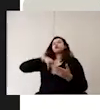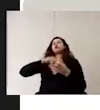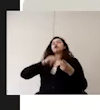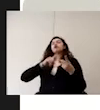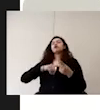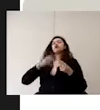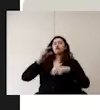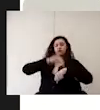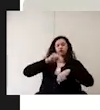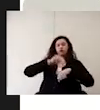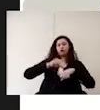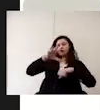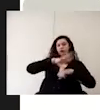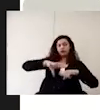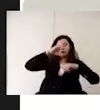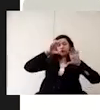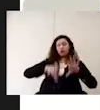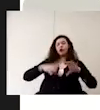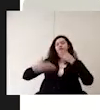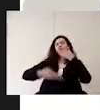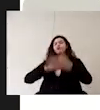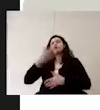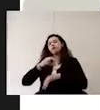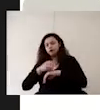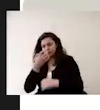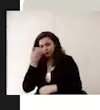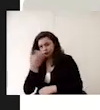consultorio médico o en el servicio médico escolar